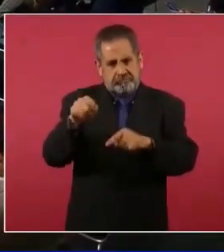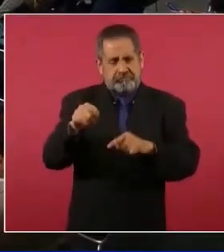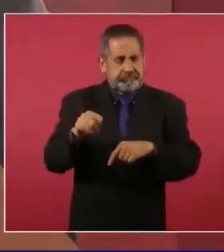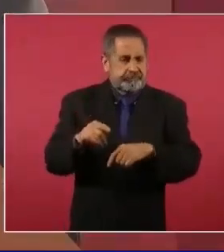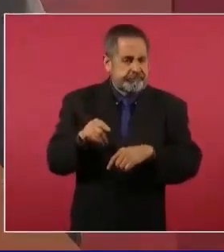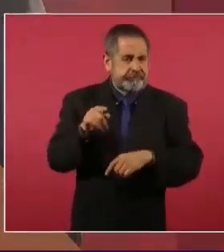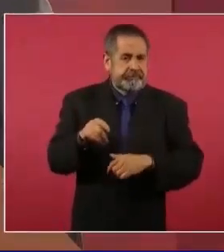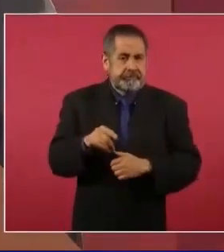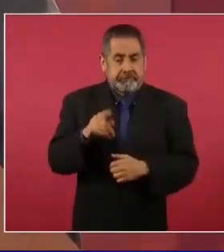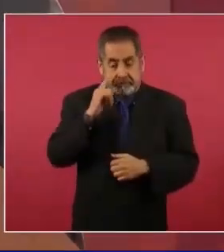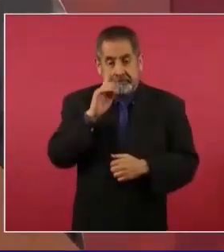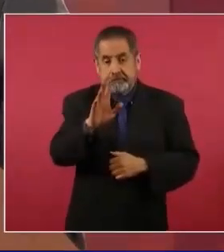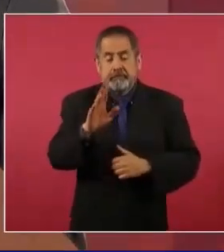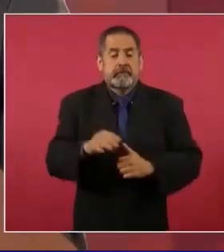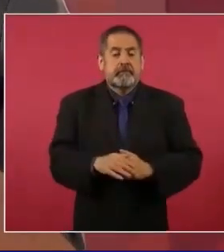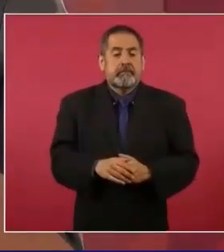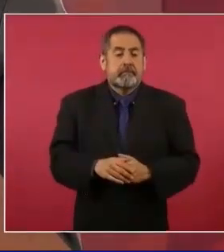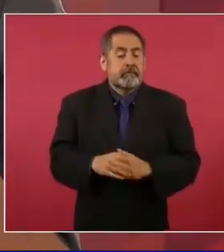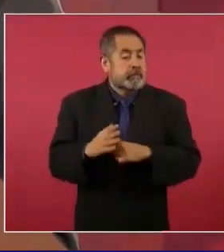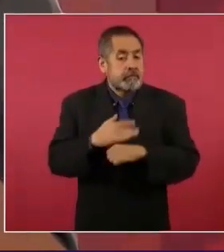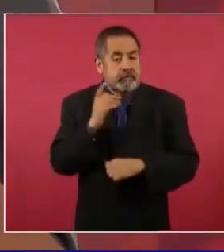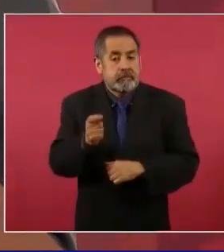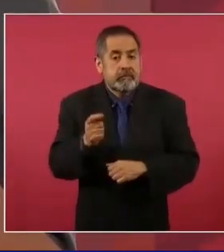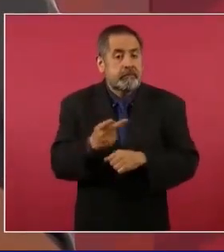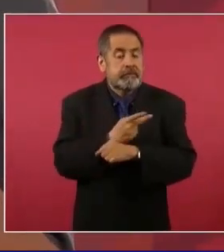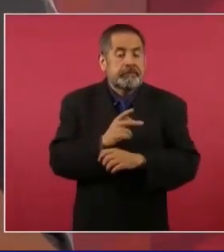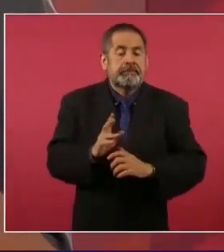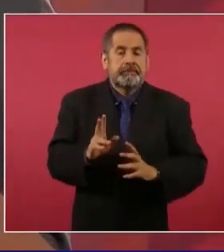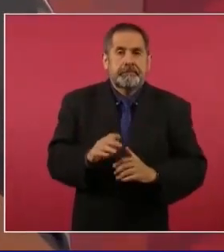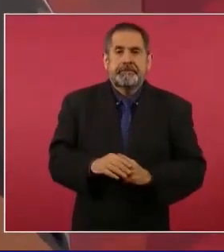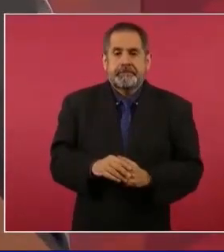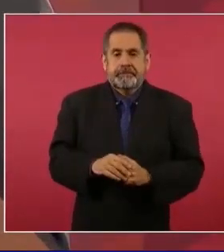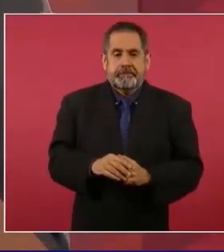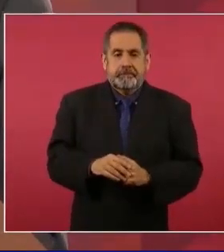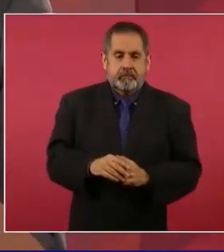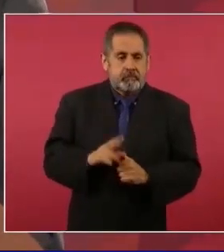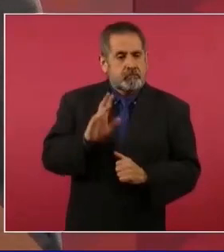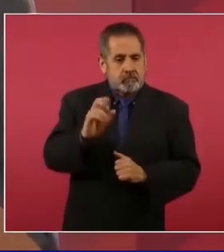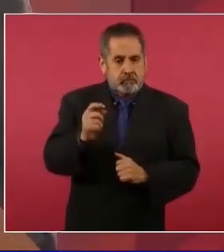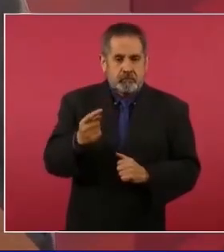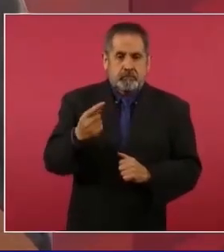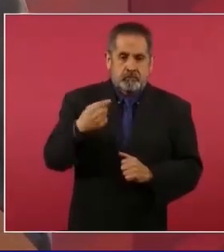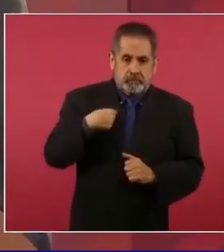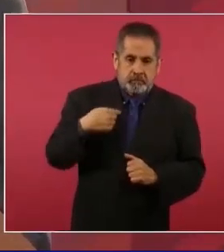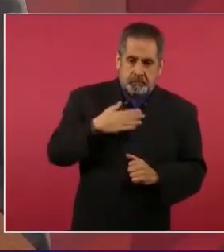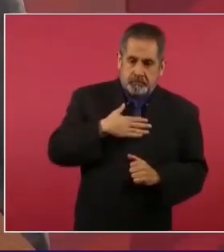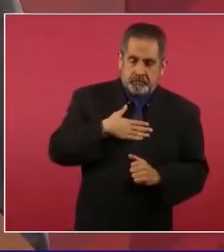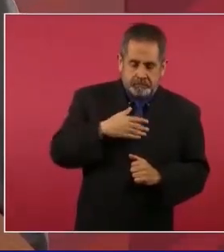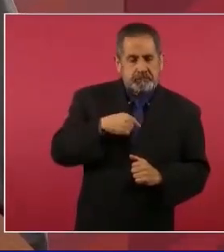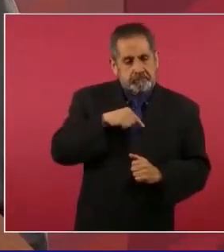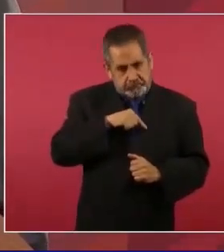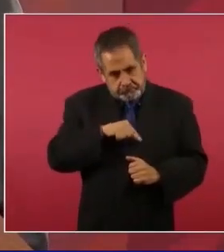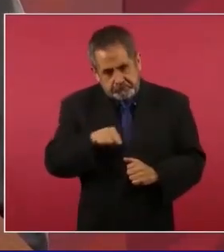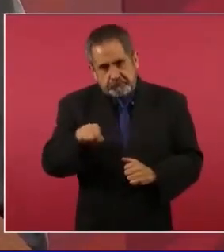Ah, porque voy a la Quinta Grijalva